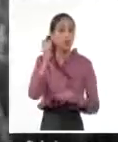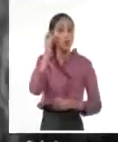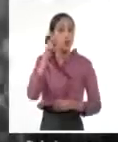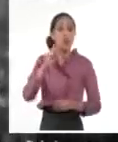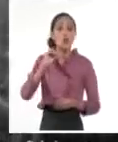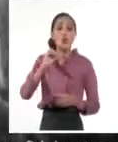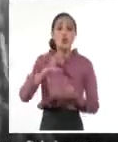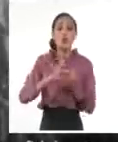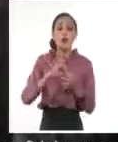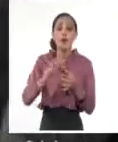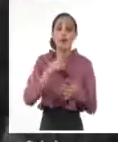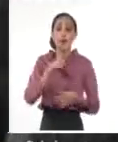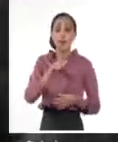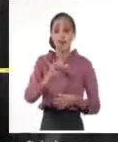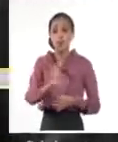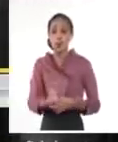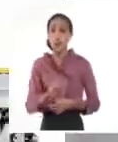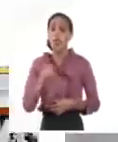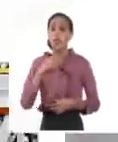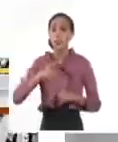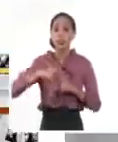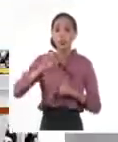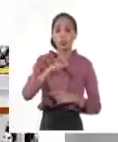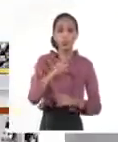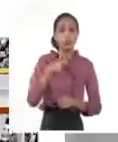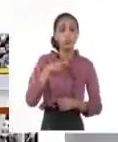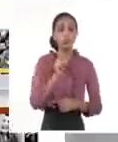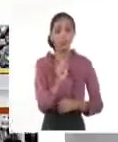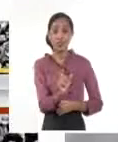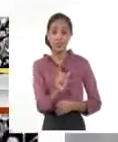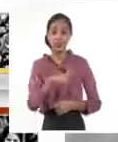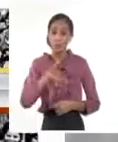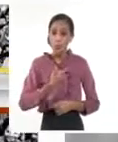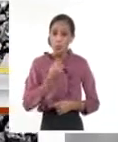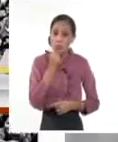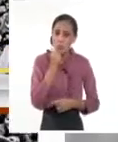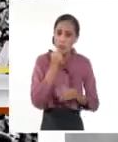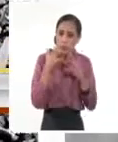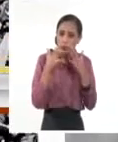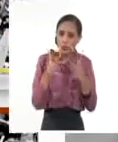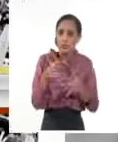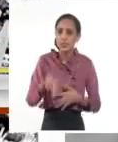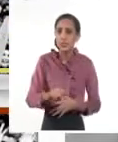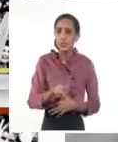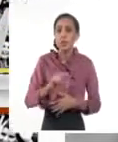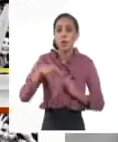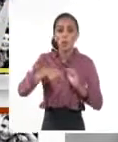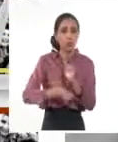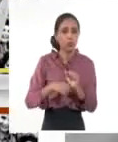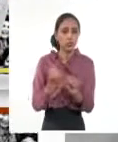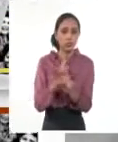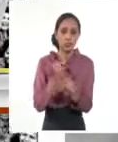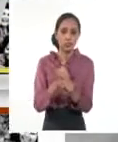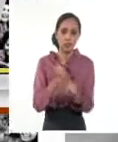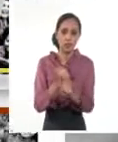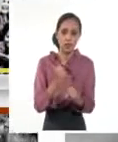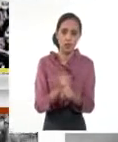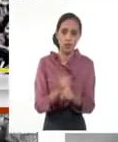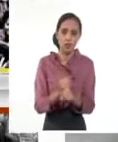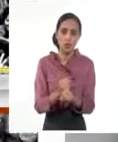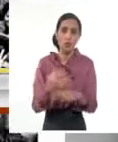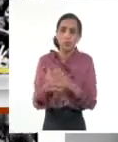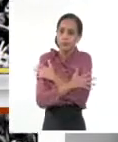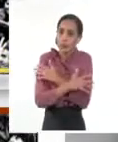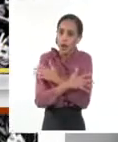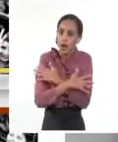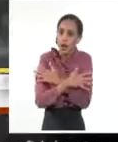Rogelio Polanco Fuentes destacó en Twitter que fue la gesta cultural más estremecedora y profunda de la nación y envió un